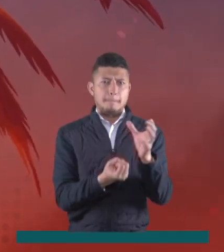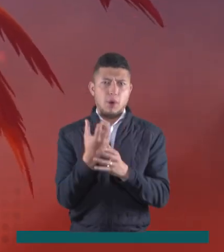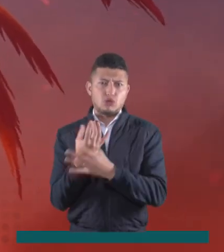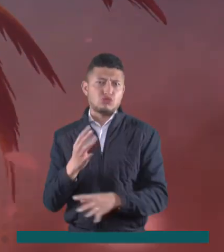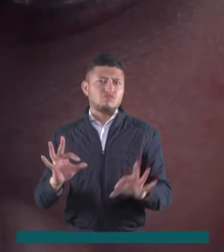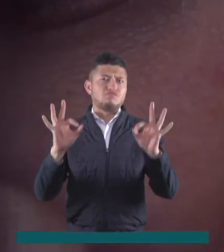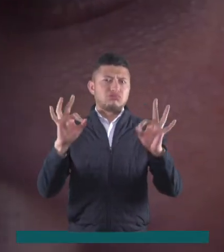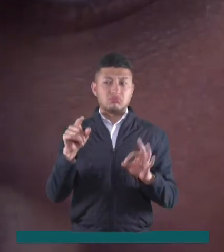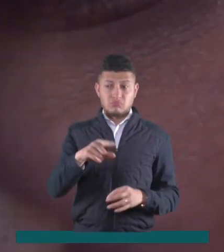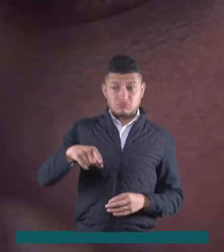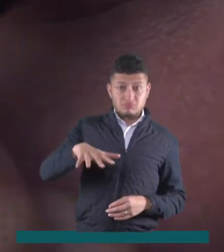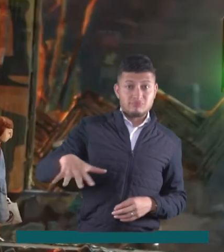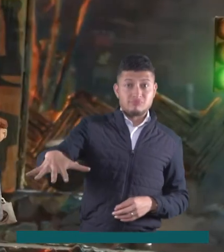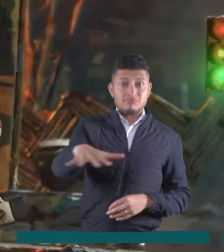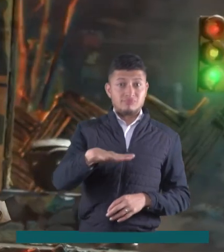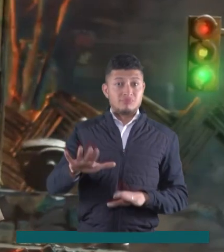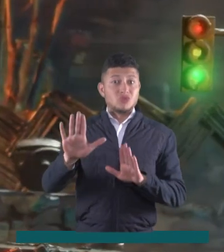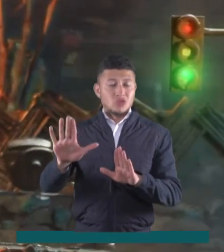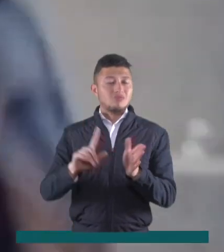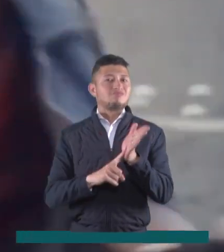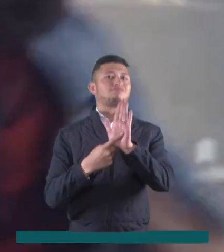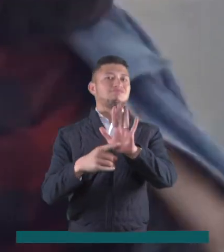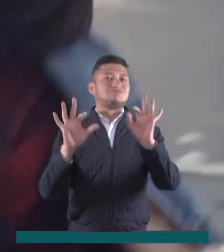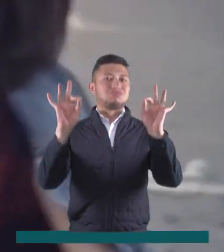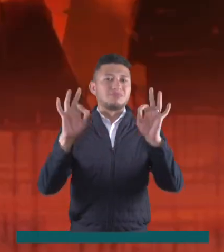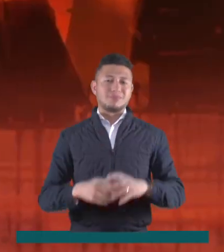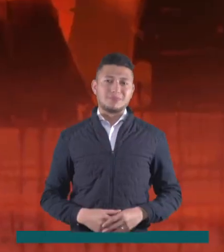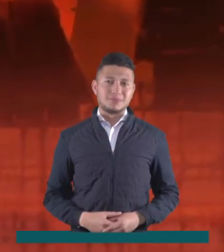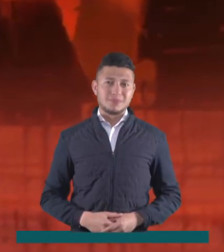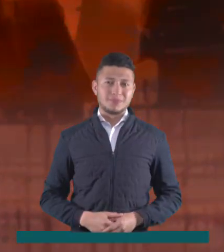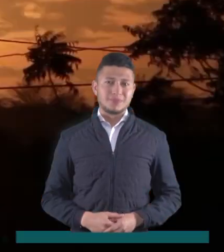producciones que resaltan la identidad de esa región del país.